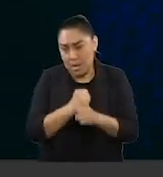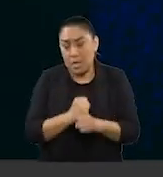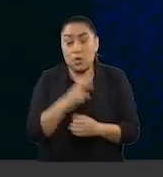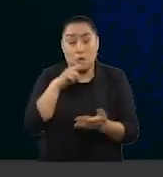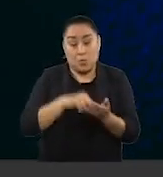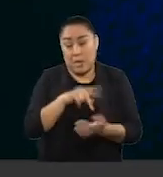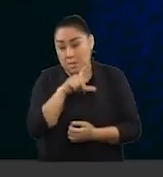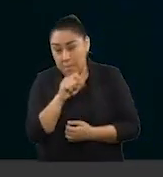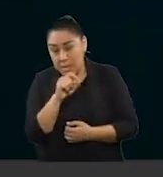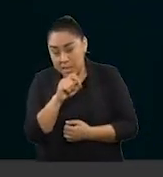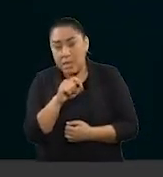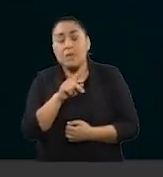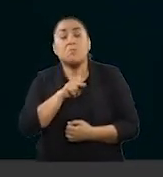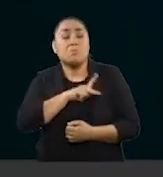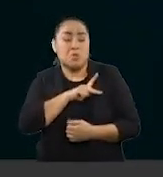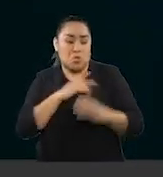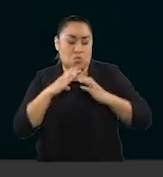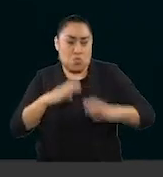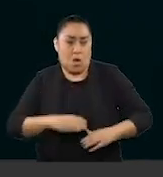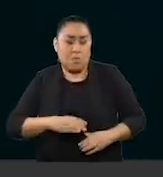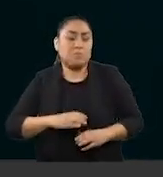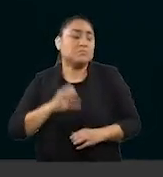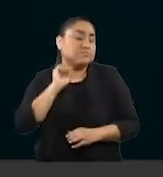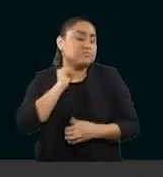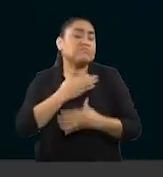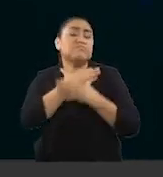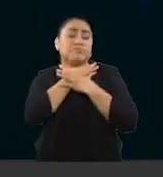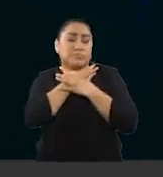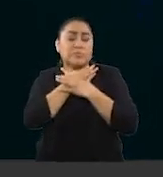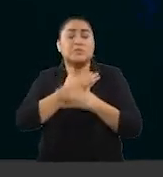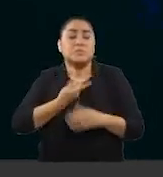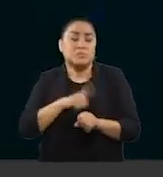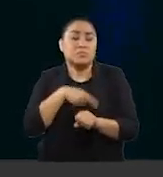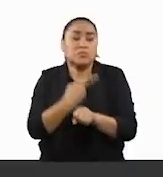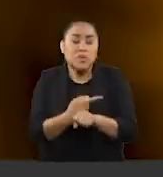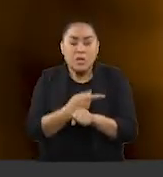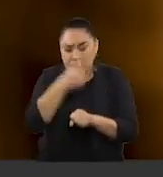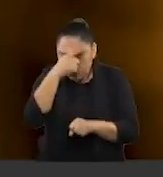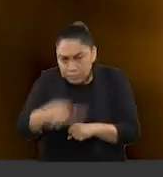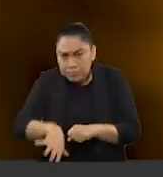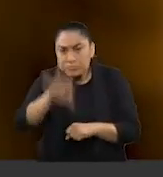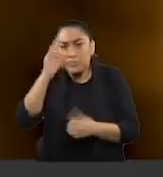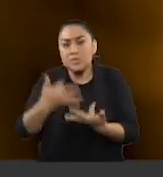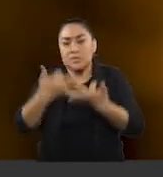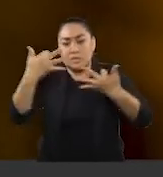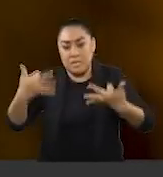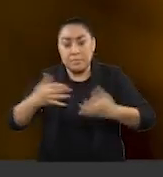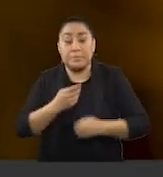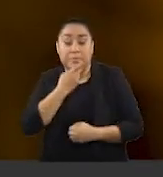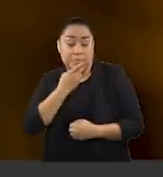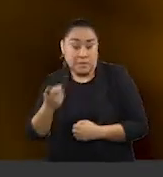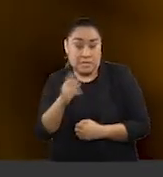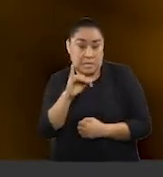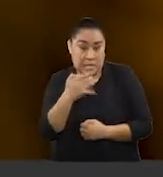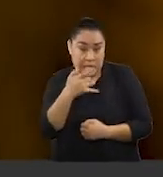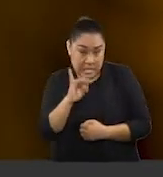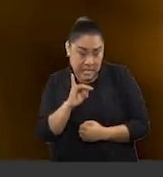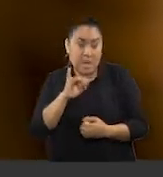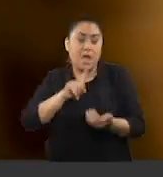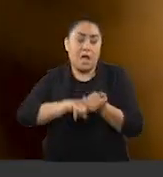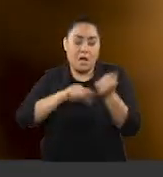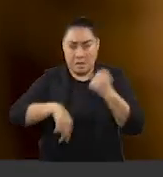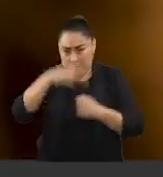mi cuerpo estrangulado y violado fue encontrado en un predio en construcción. De acuerdo con el INEGI, en México, 70